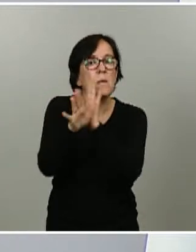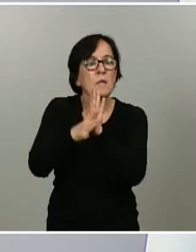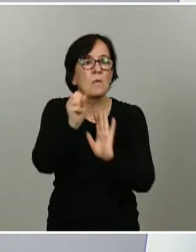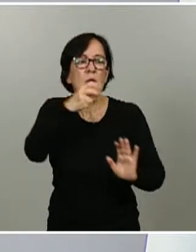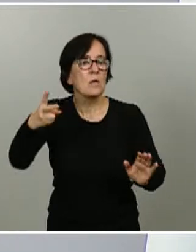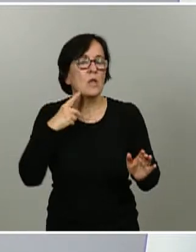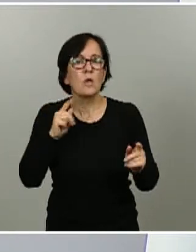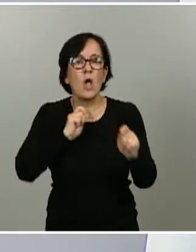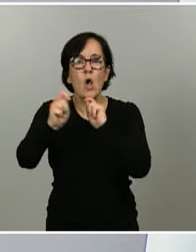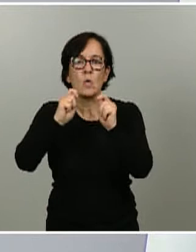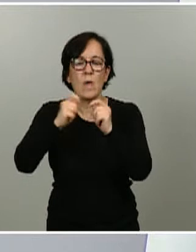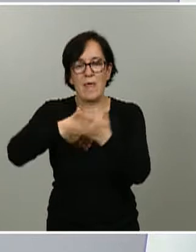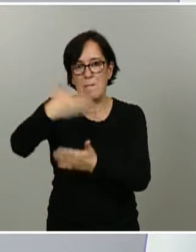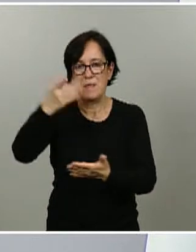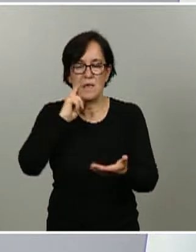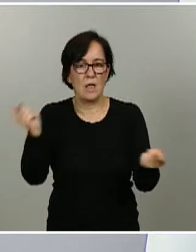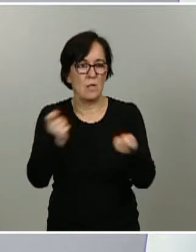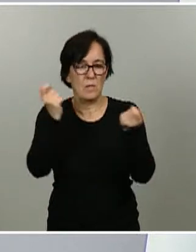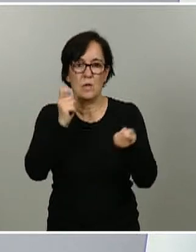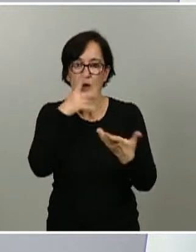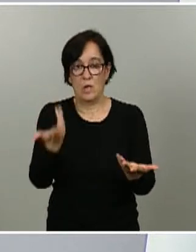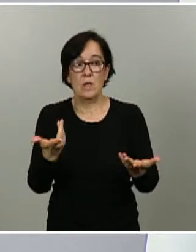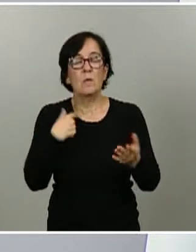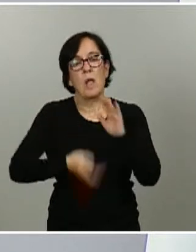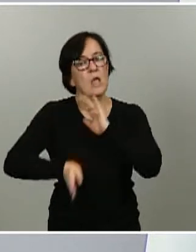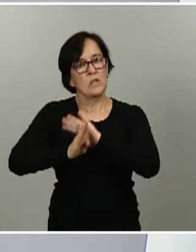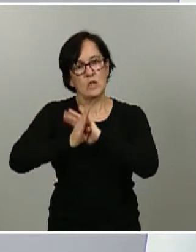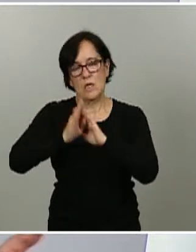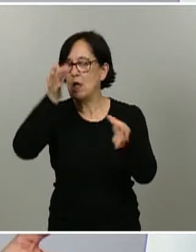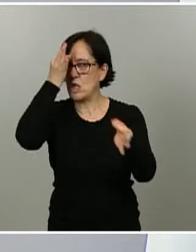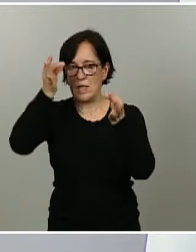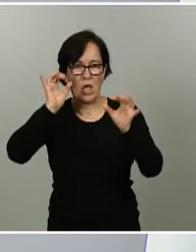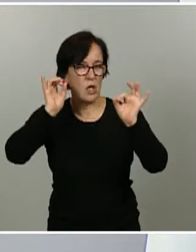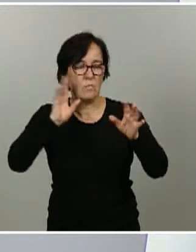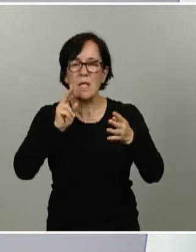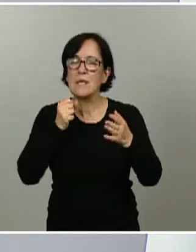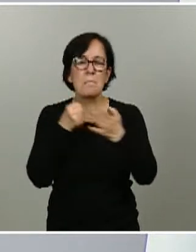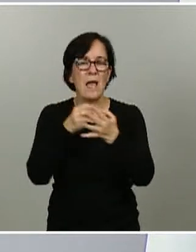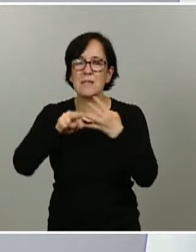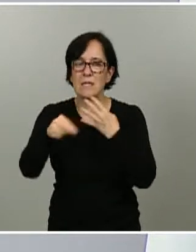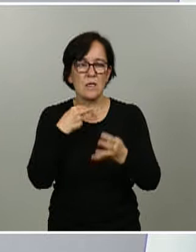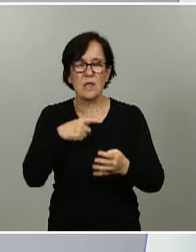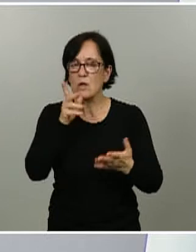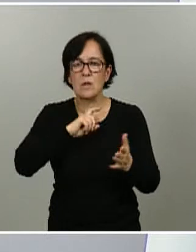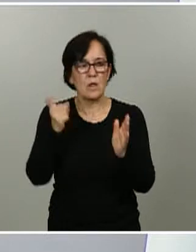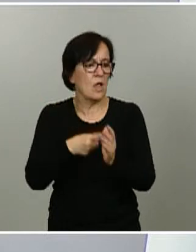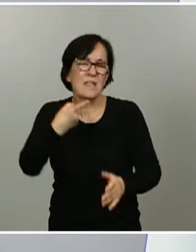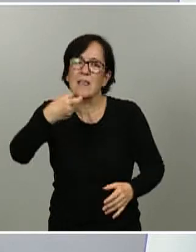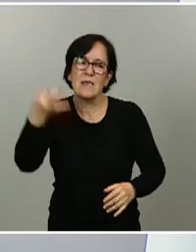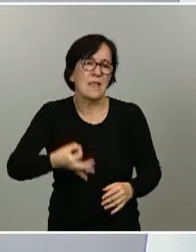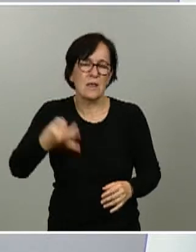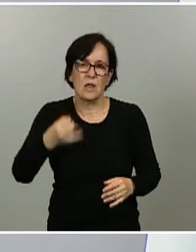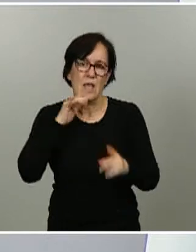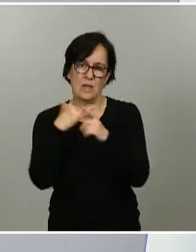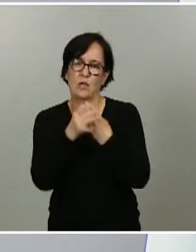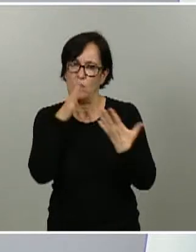prensa pública, tanto el doctor Simón como yo mismo. Vamos a seguir con estos criterios de máxima transparencia, que yo creo que son absolutamente indispensables en la situación en la que